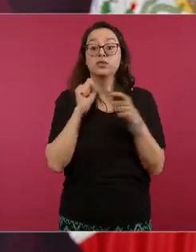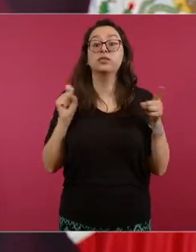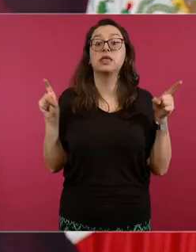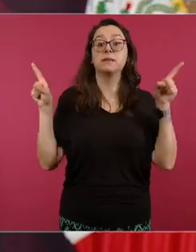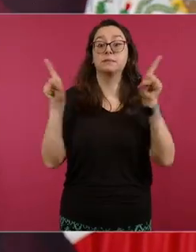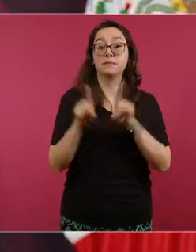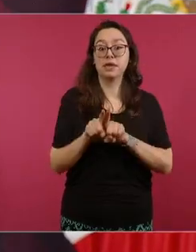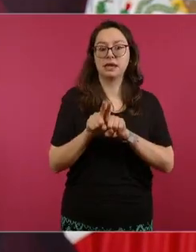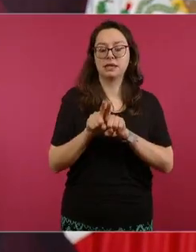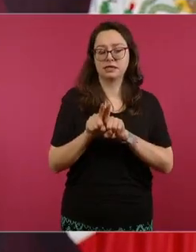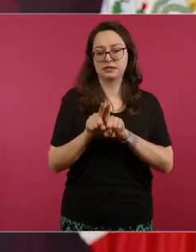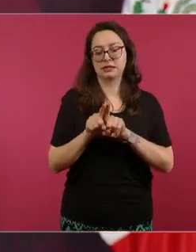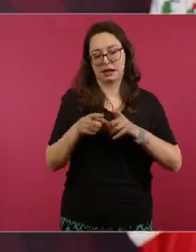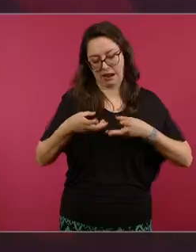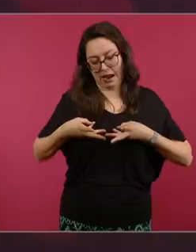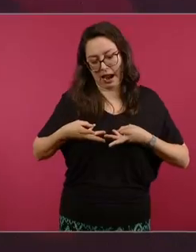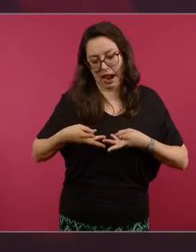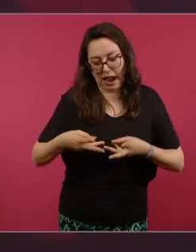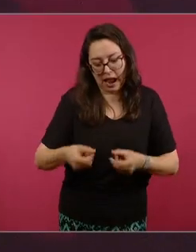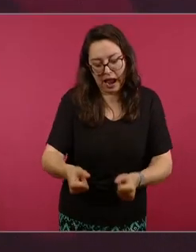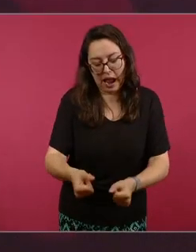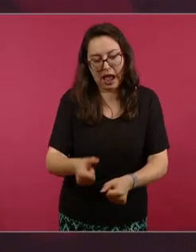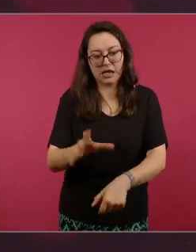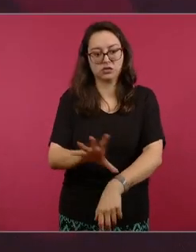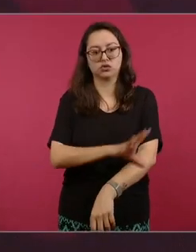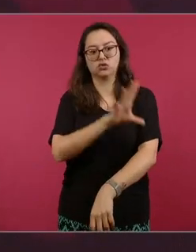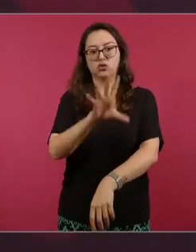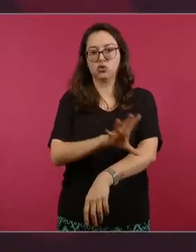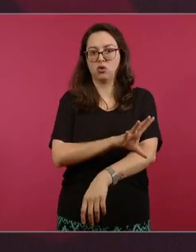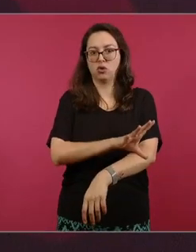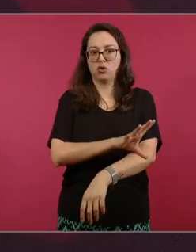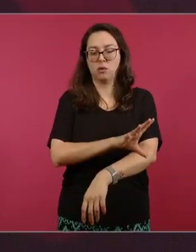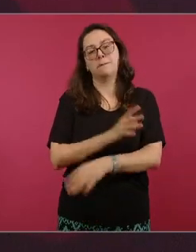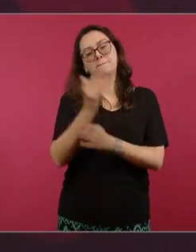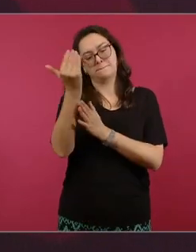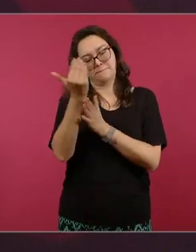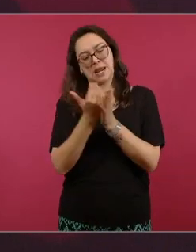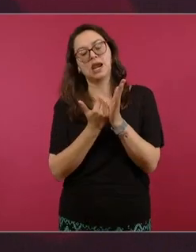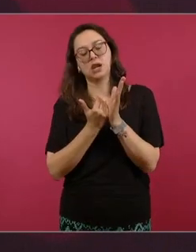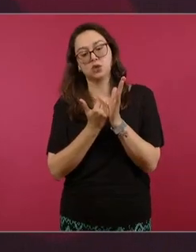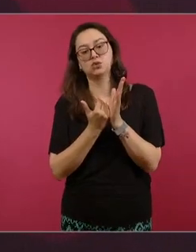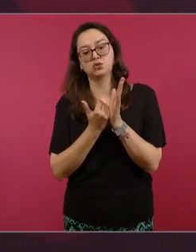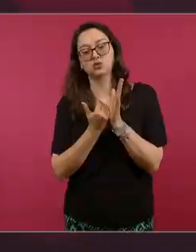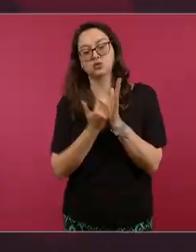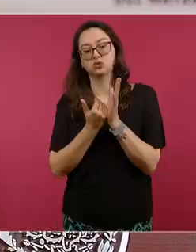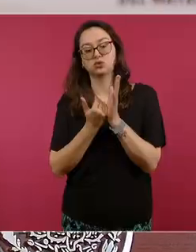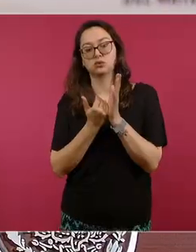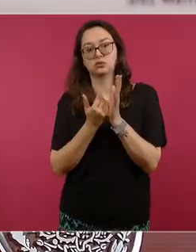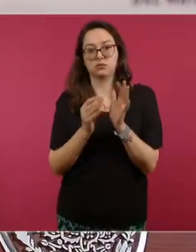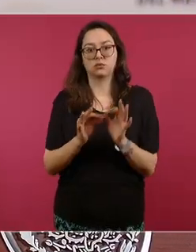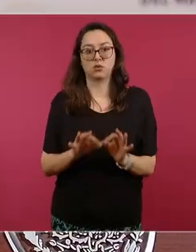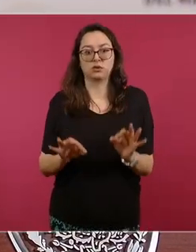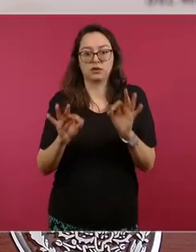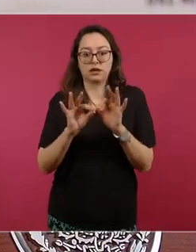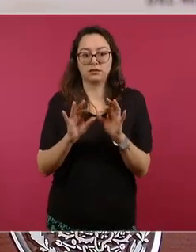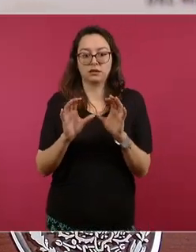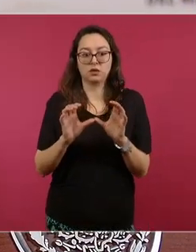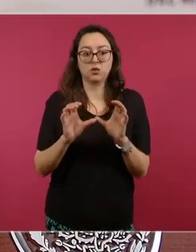consumimos menos recursos que son necesarios